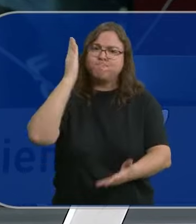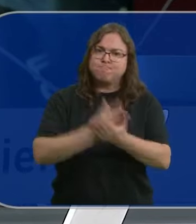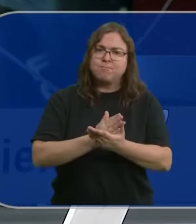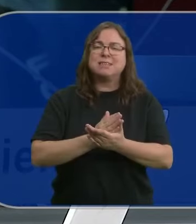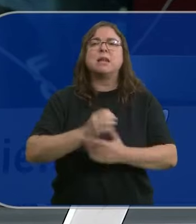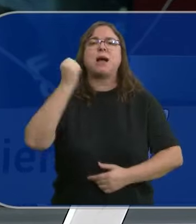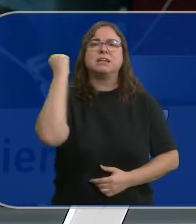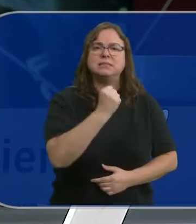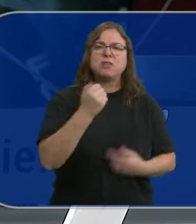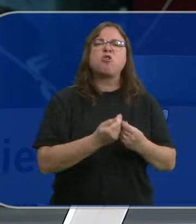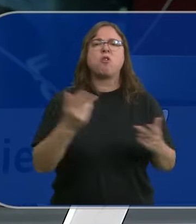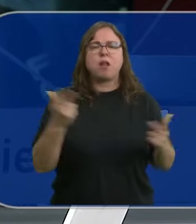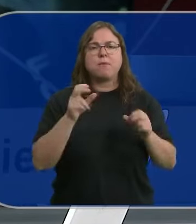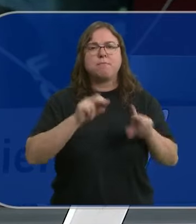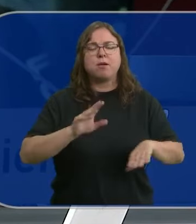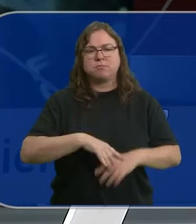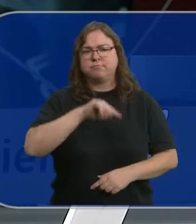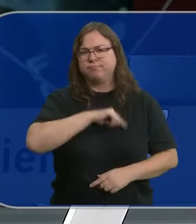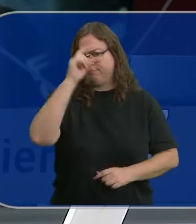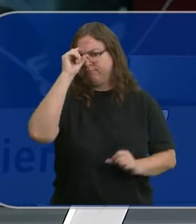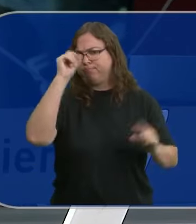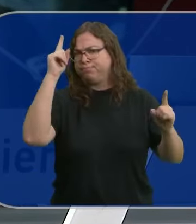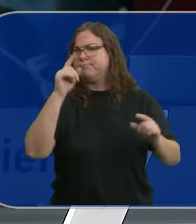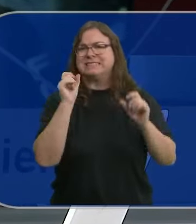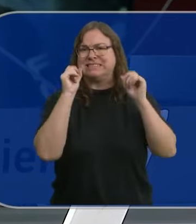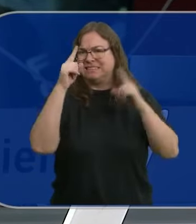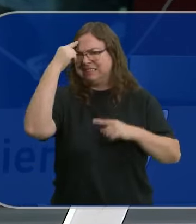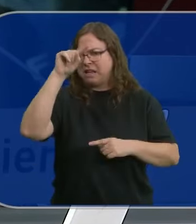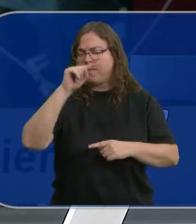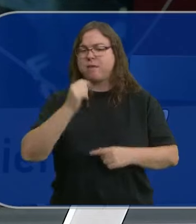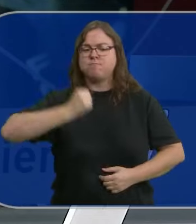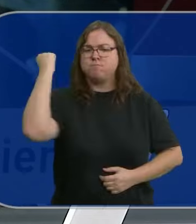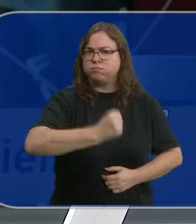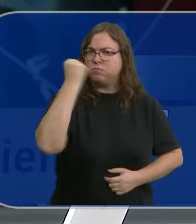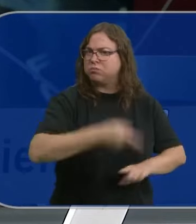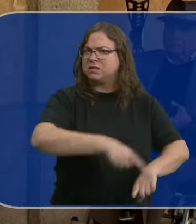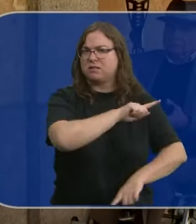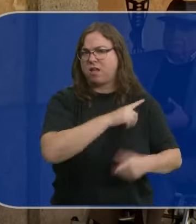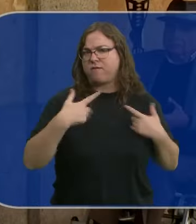que era plenamente consciente mientras asesinaba de forma brutal a la víctima. Paco Gómez.